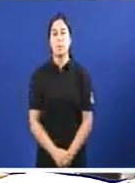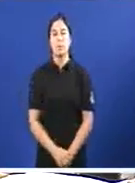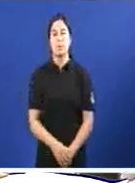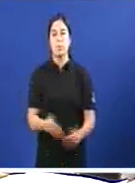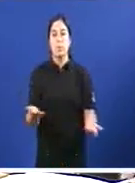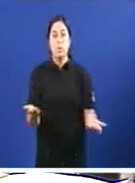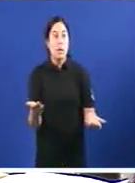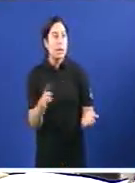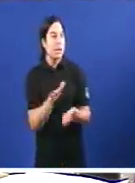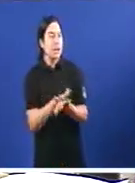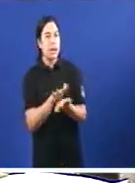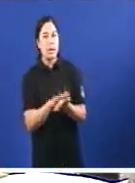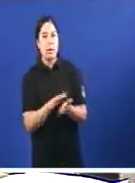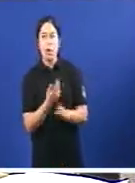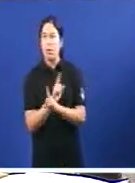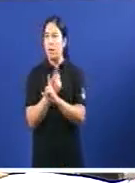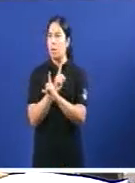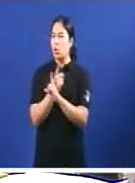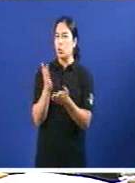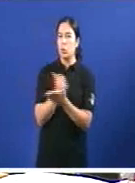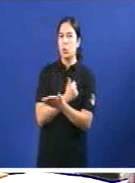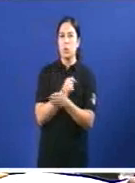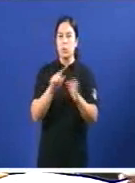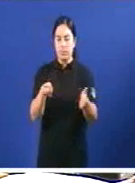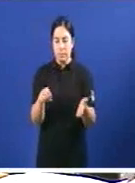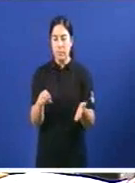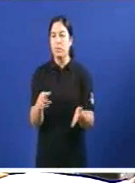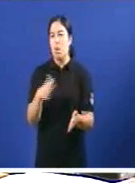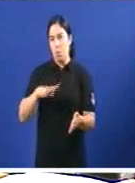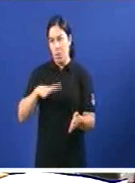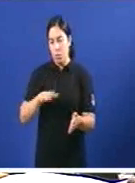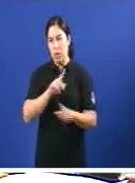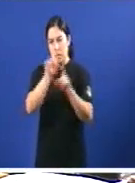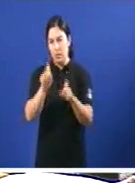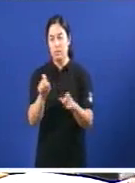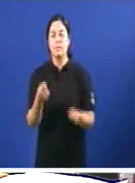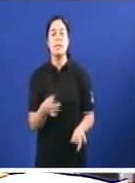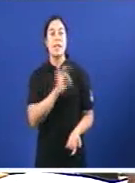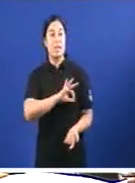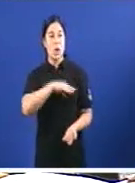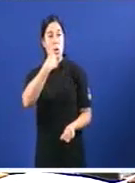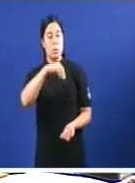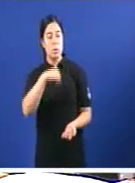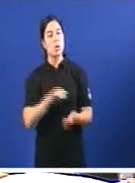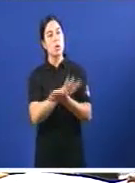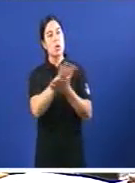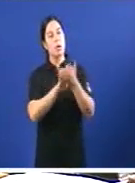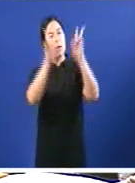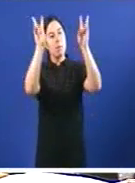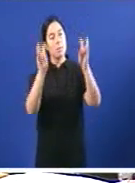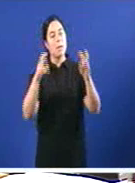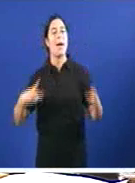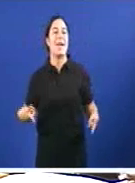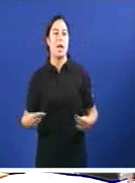Están intranquilos, a verdade, en fin Señora Díaz, faga a súa pregunta, por favor Señor presidente, voulle falar dos recortes na